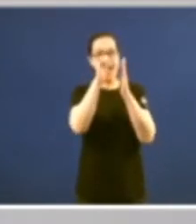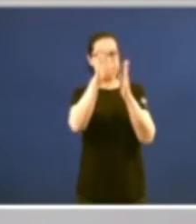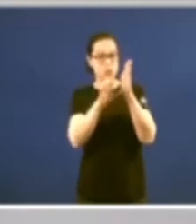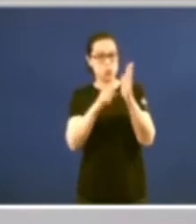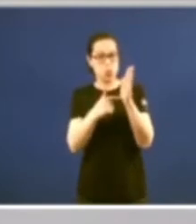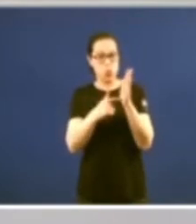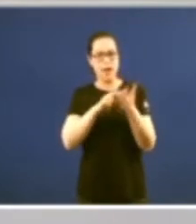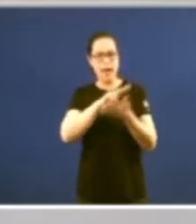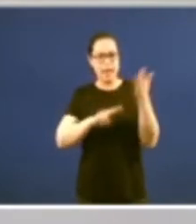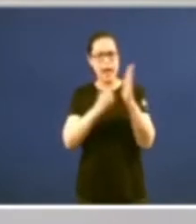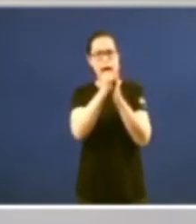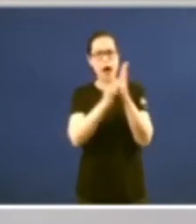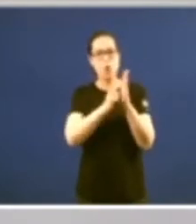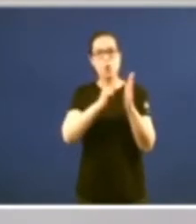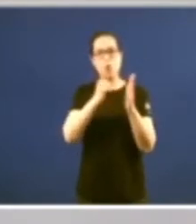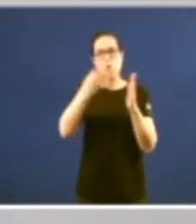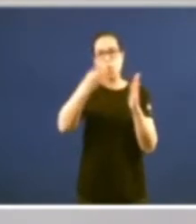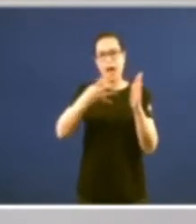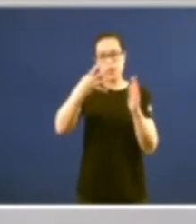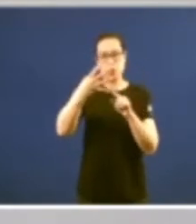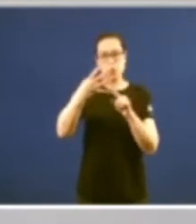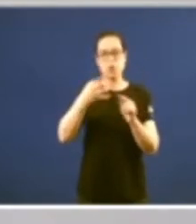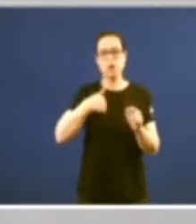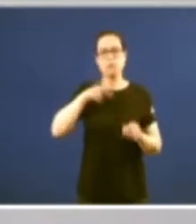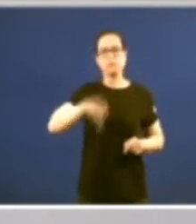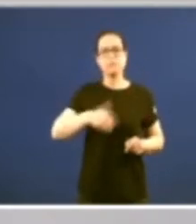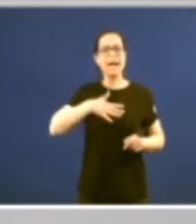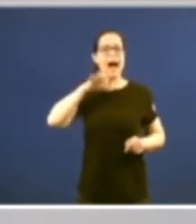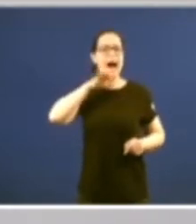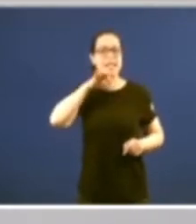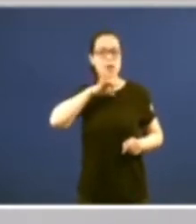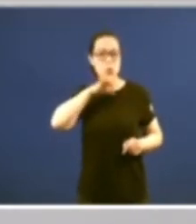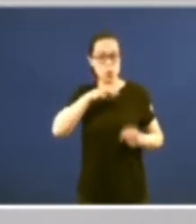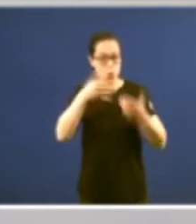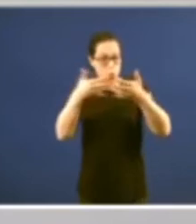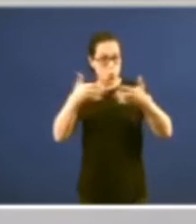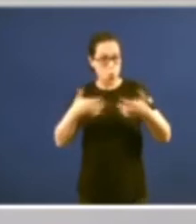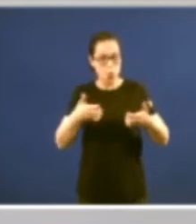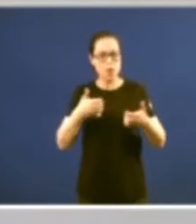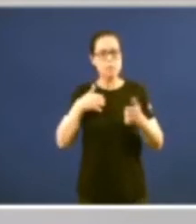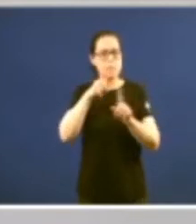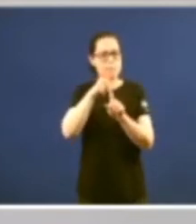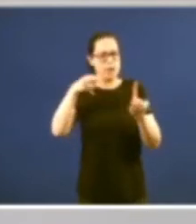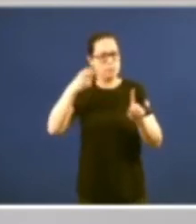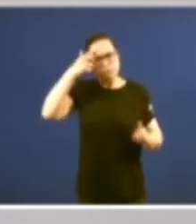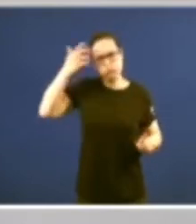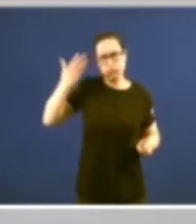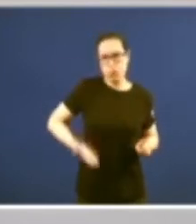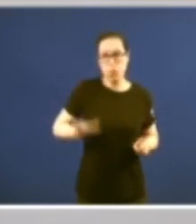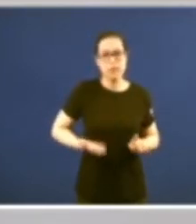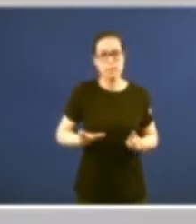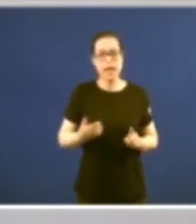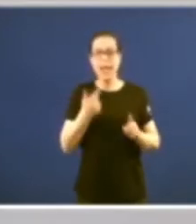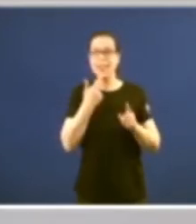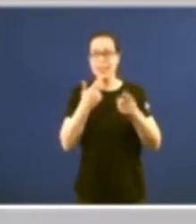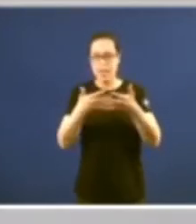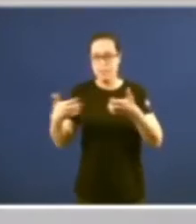Estatuto de Galicia cuando habla de lo gallego tiene en cuenta también una perspectiva fundamental dice los